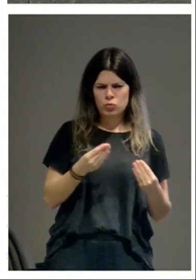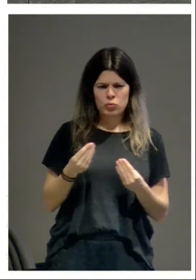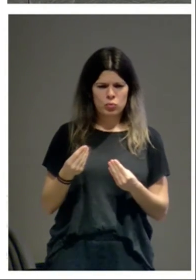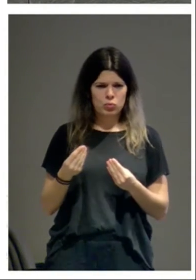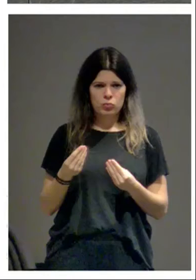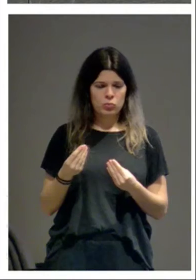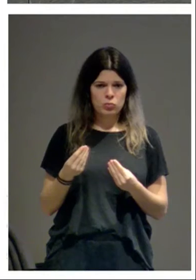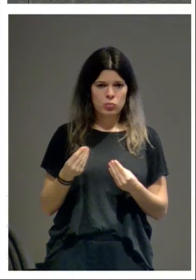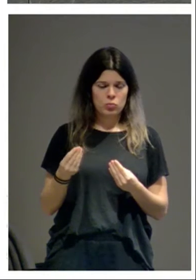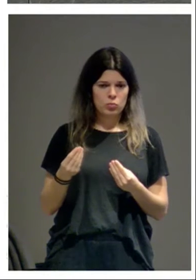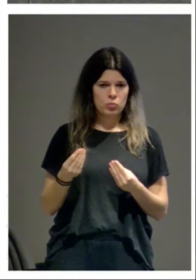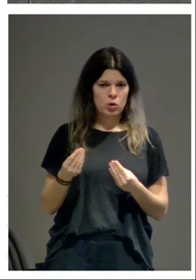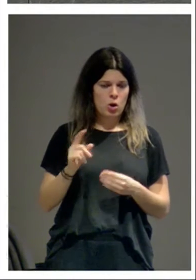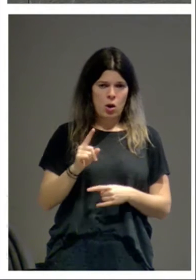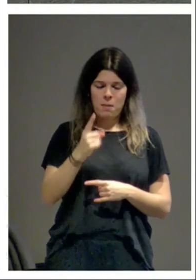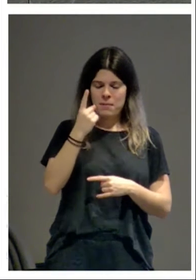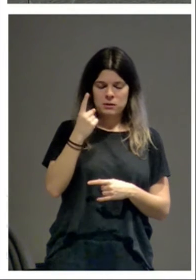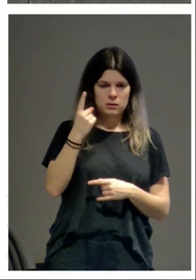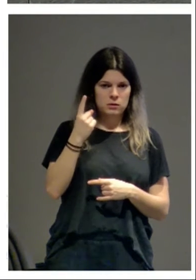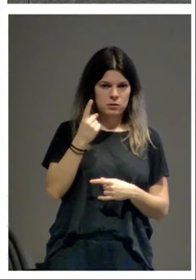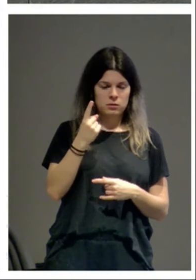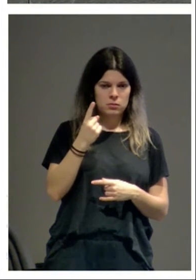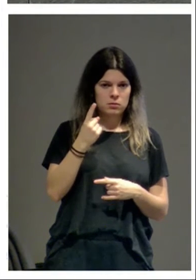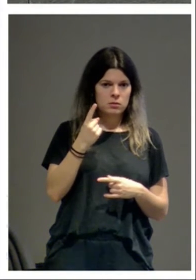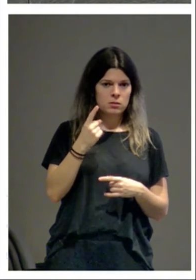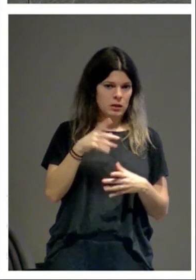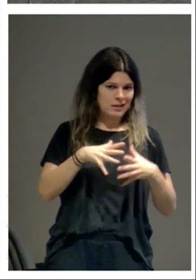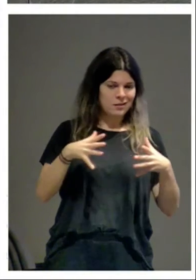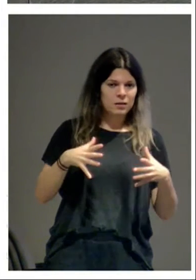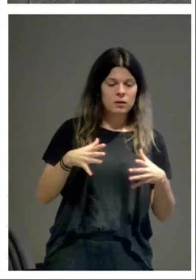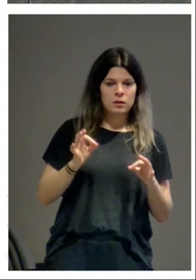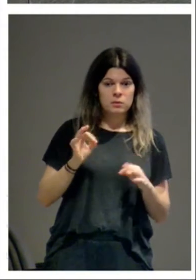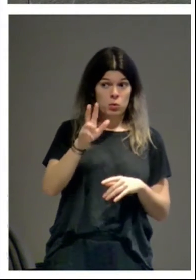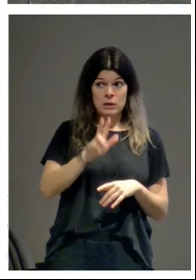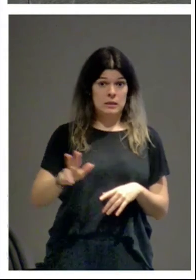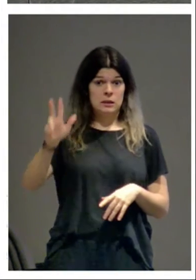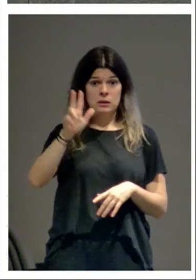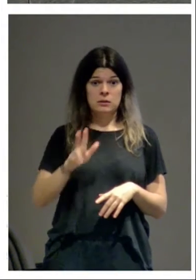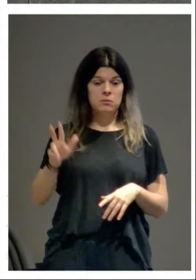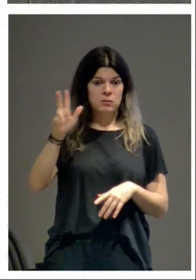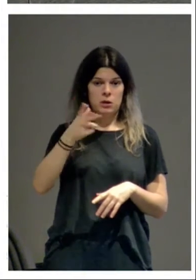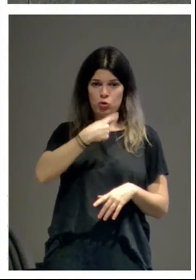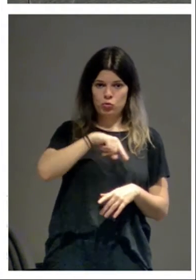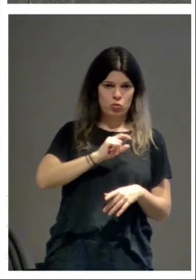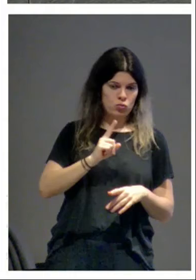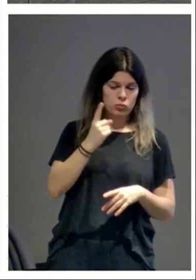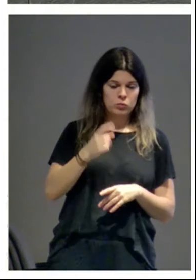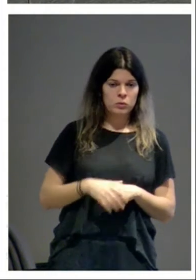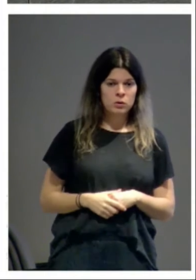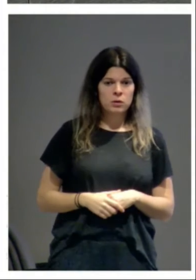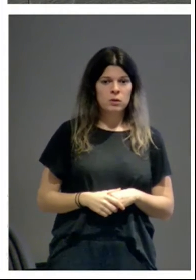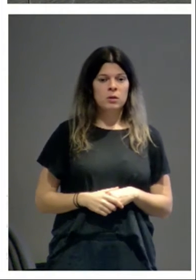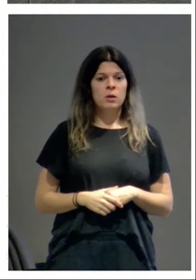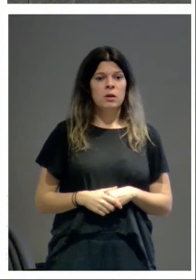que nadie, de dimensiones grandes. Desde luego, en la península no hay tal número. Y